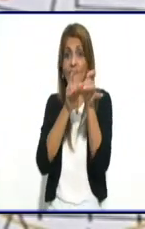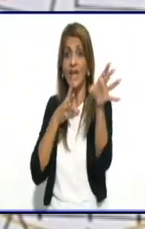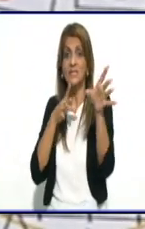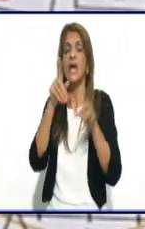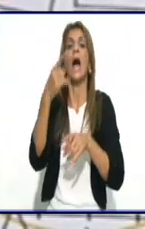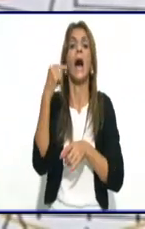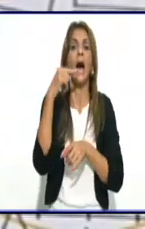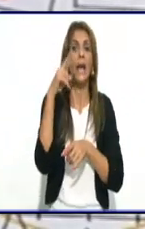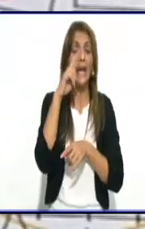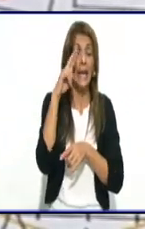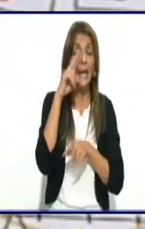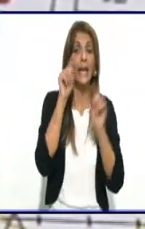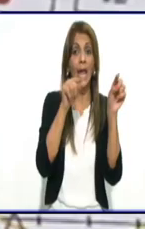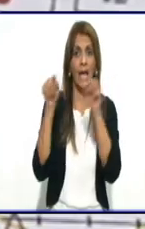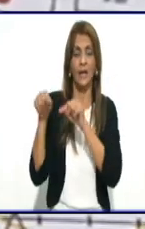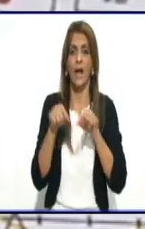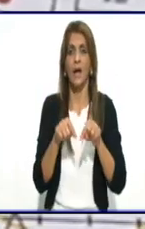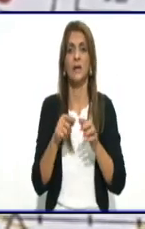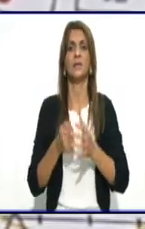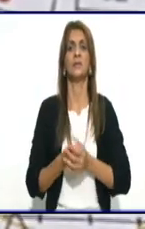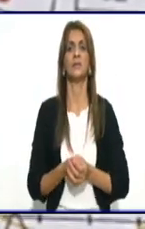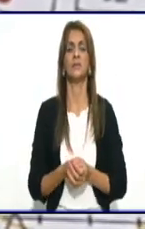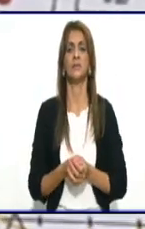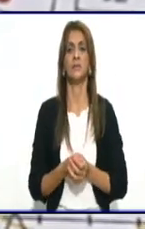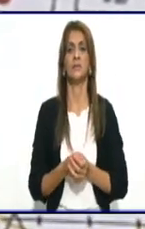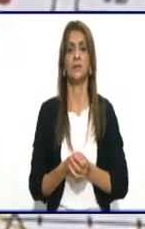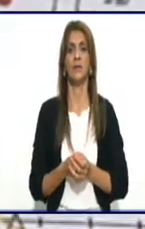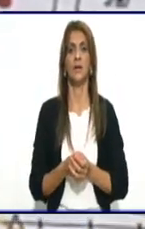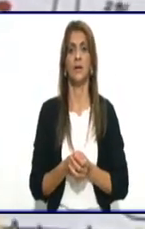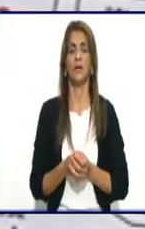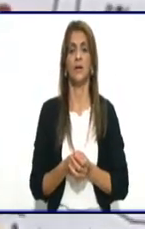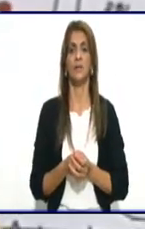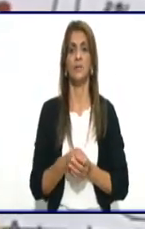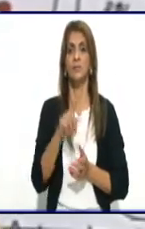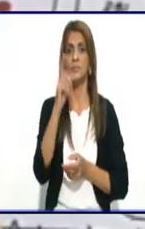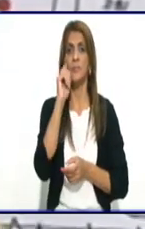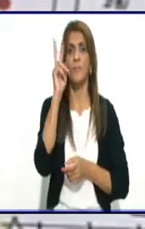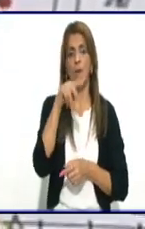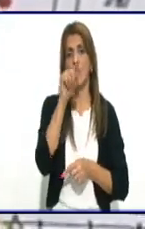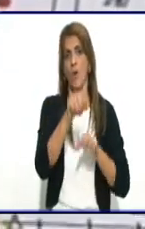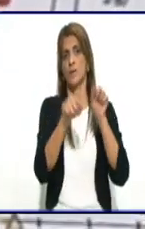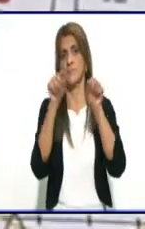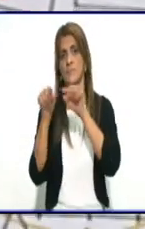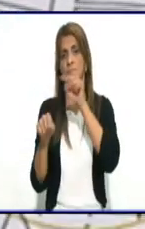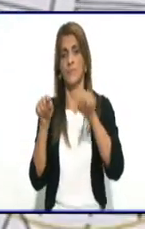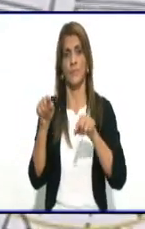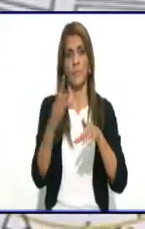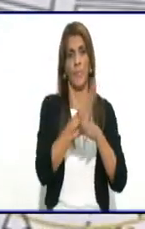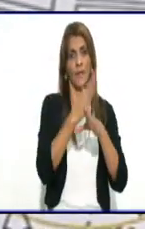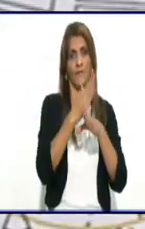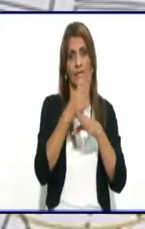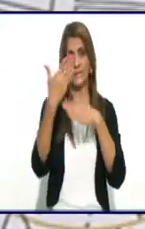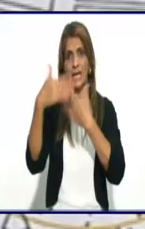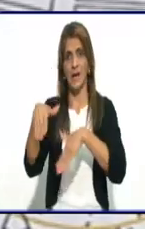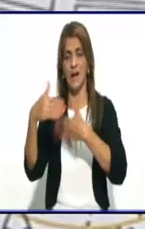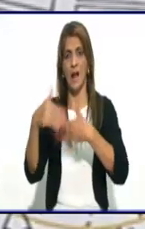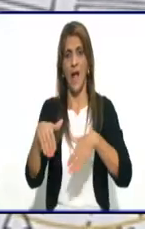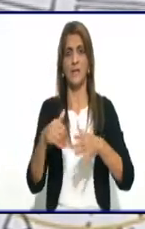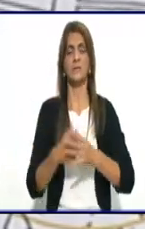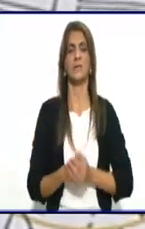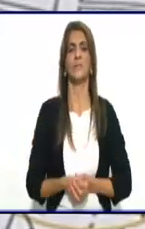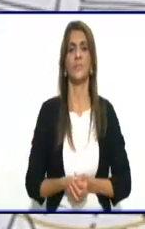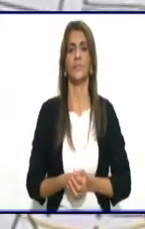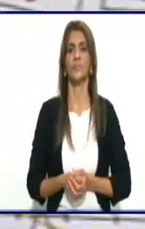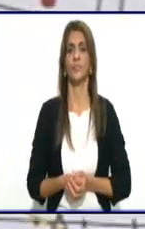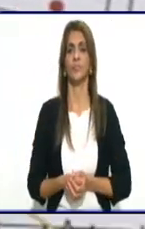parte izquierda del monitor, vemos la manzana que queda entre calle Mártires, Bahía Mesa. La otra manzana está